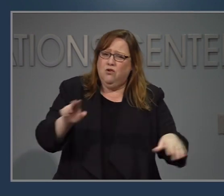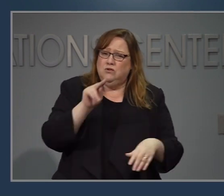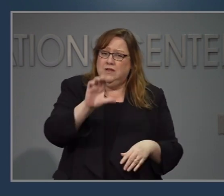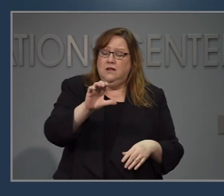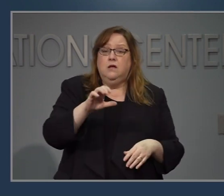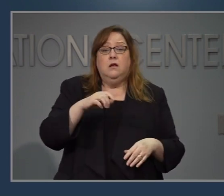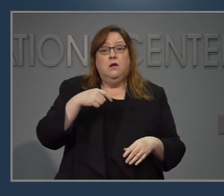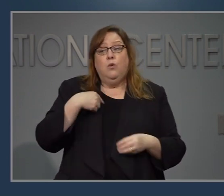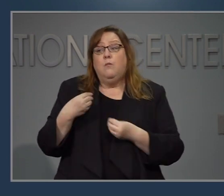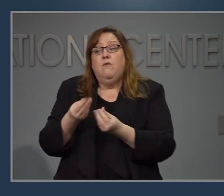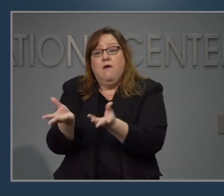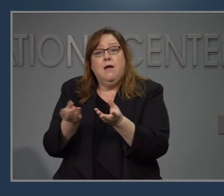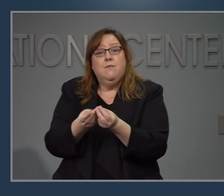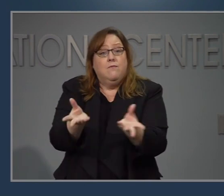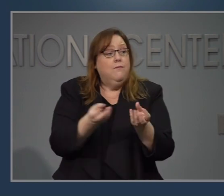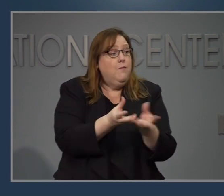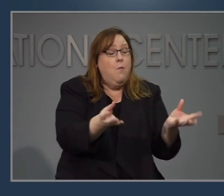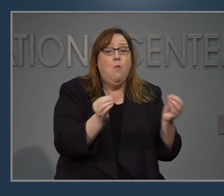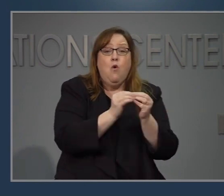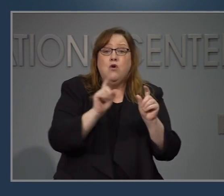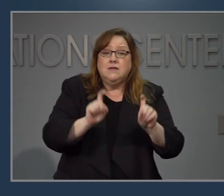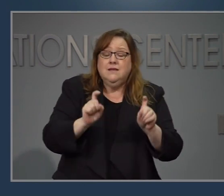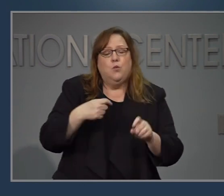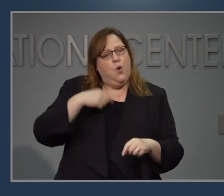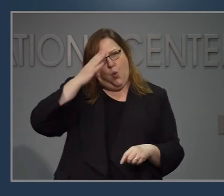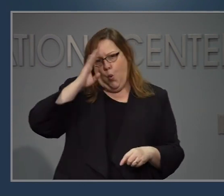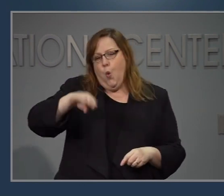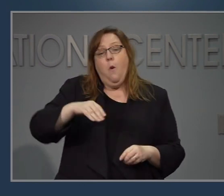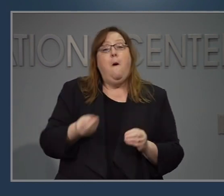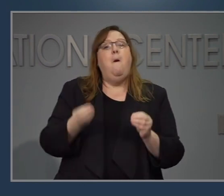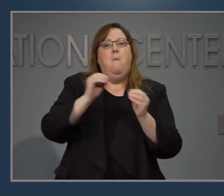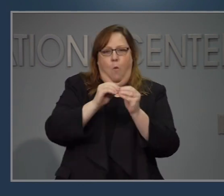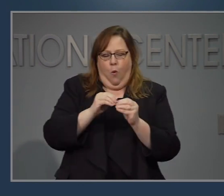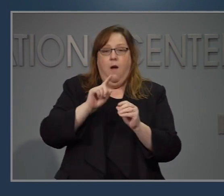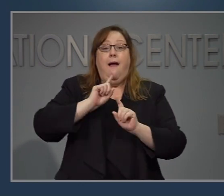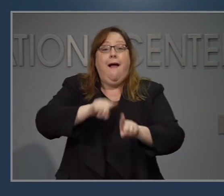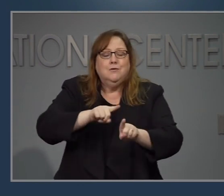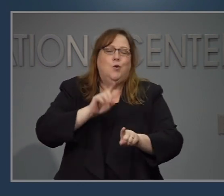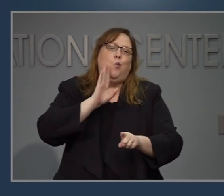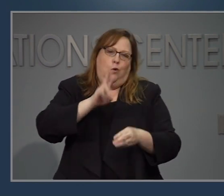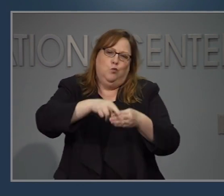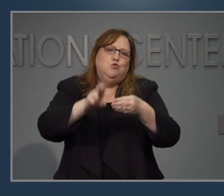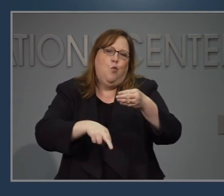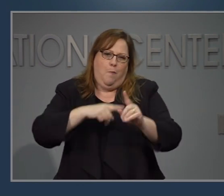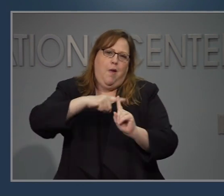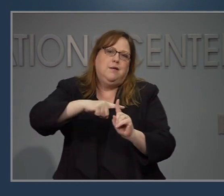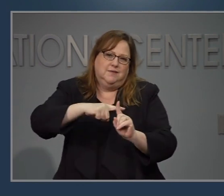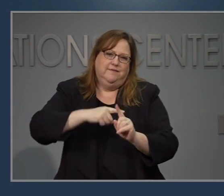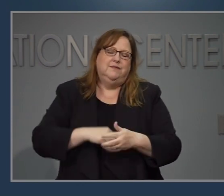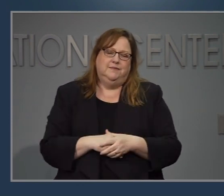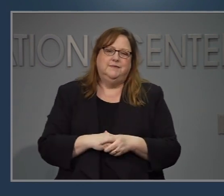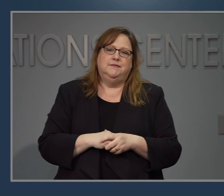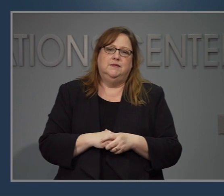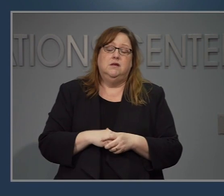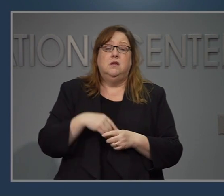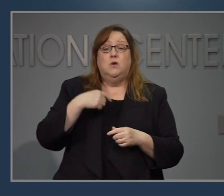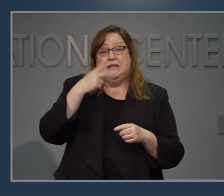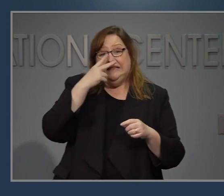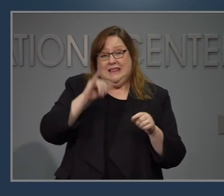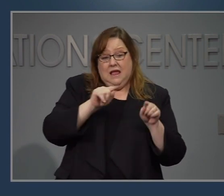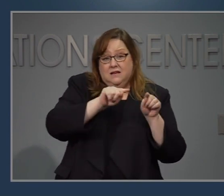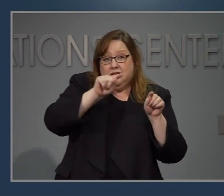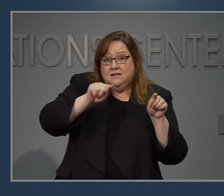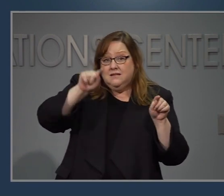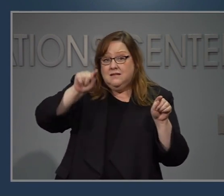Nosotros sabemos que al hacer más pruebas esperamos que este indicador va a subir. Pero este aumento de casos también nos muestra